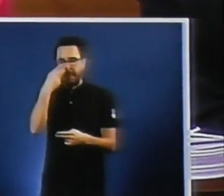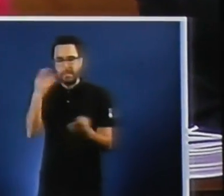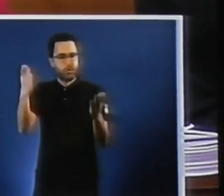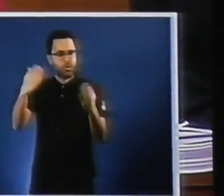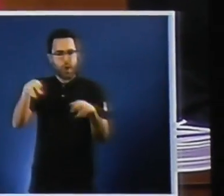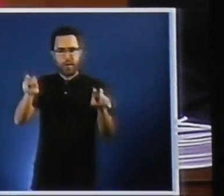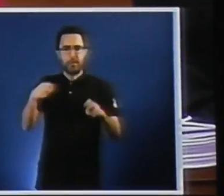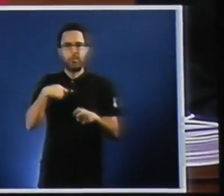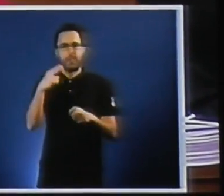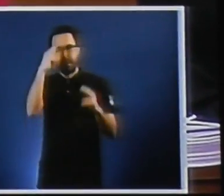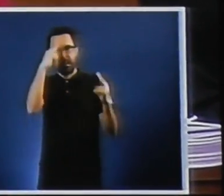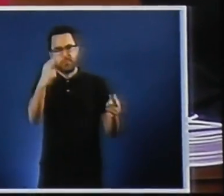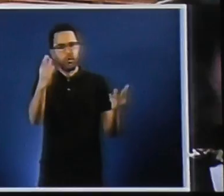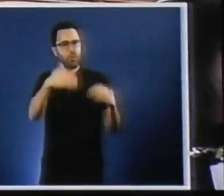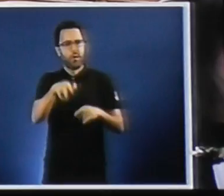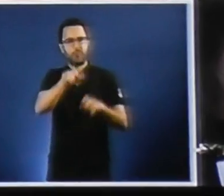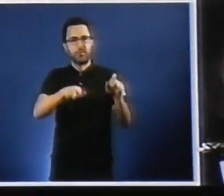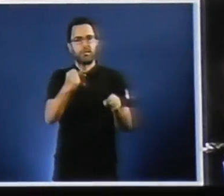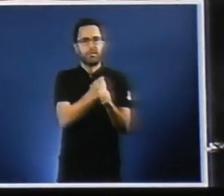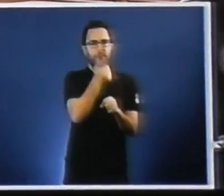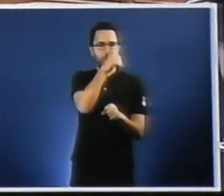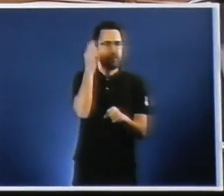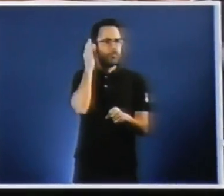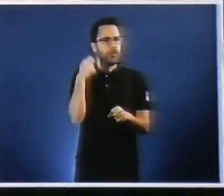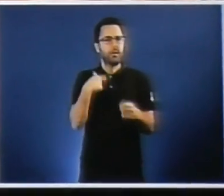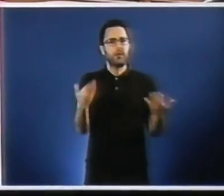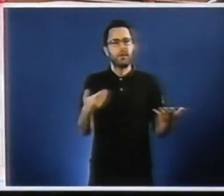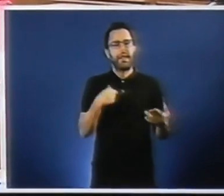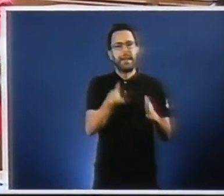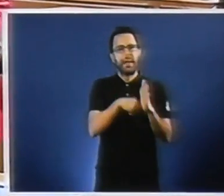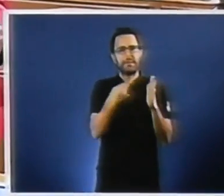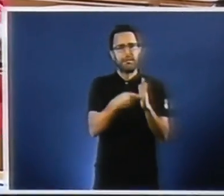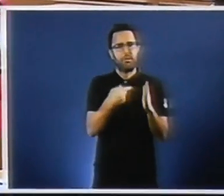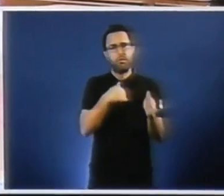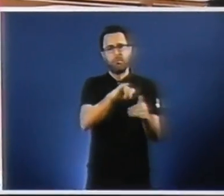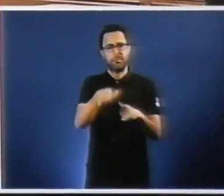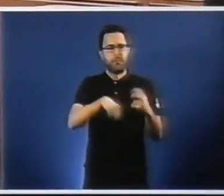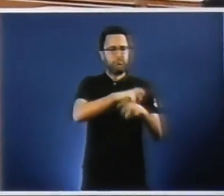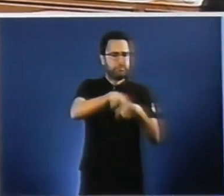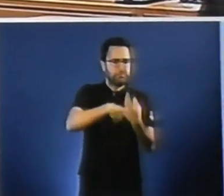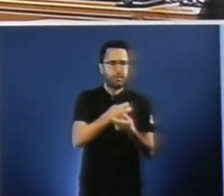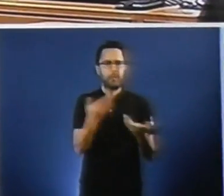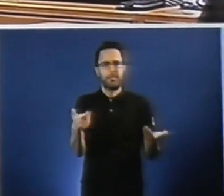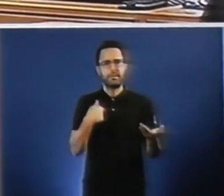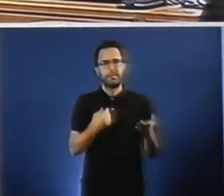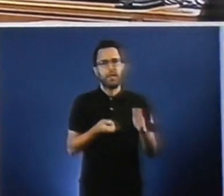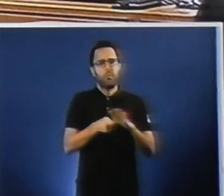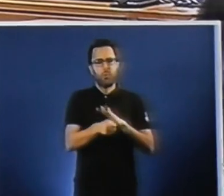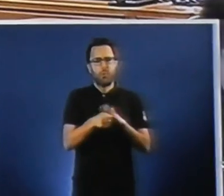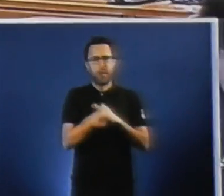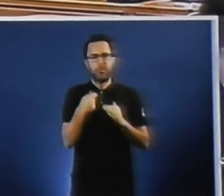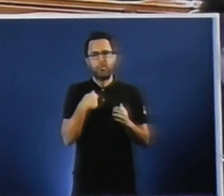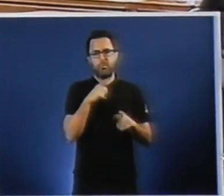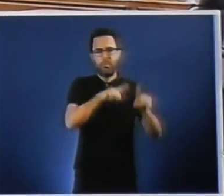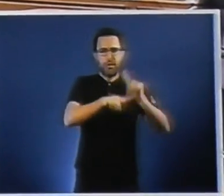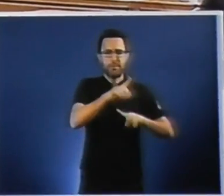traballadoras está vulnerando a legislación vixen está provocando distorxión ou está prestando